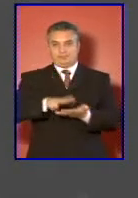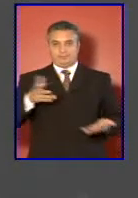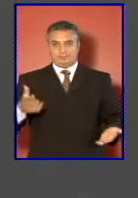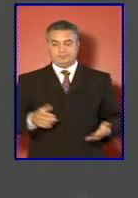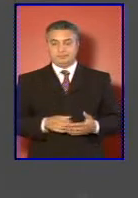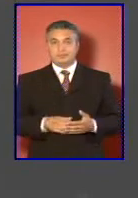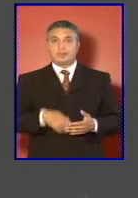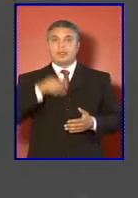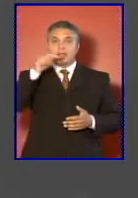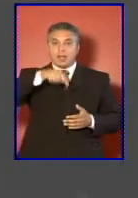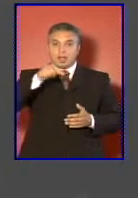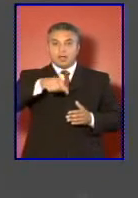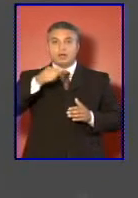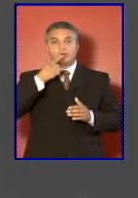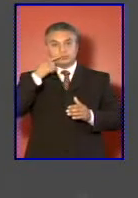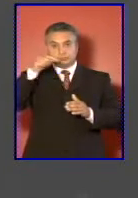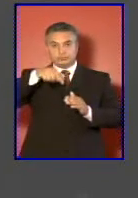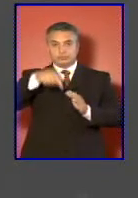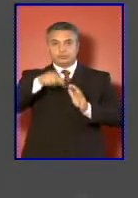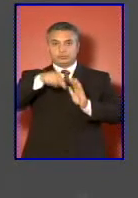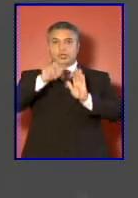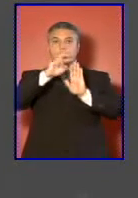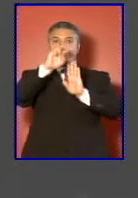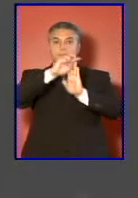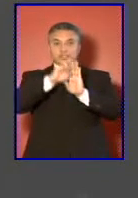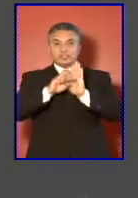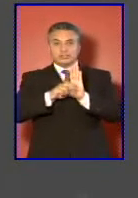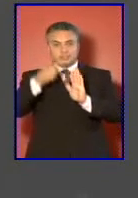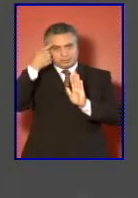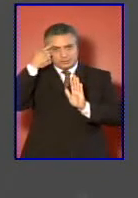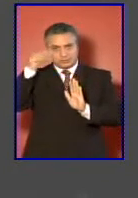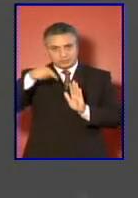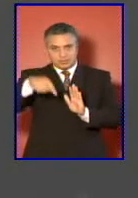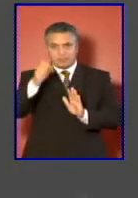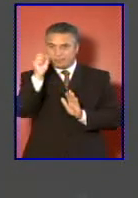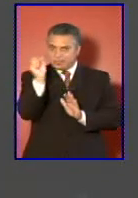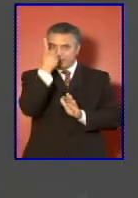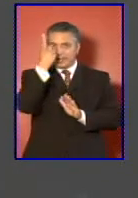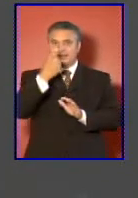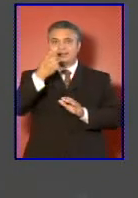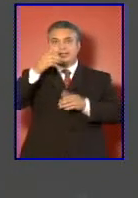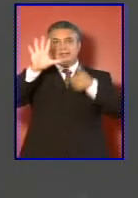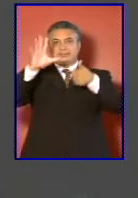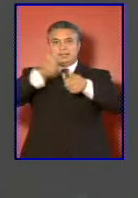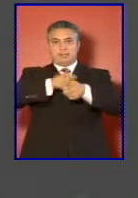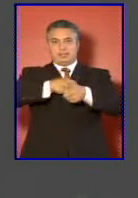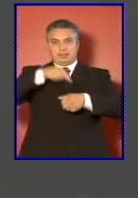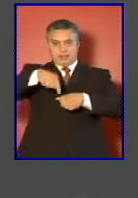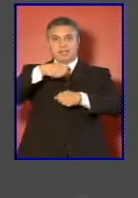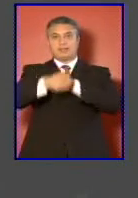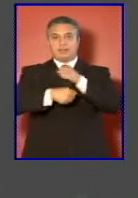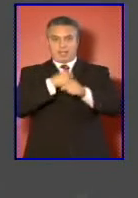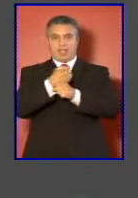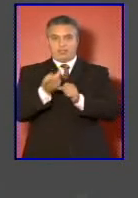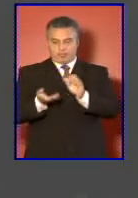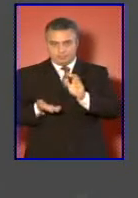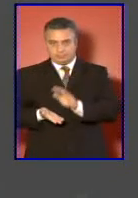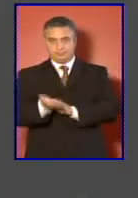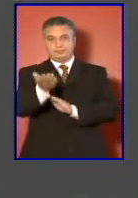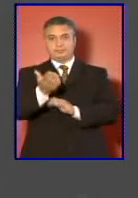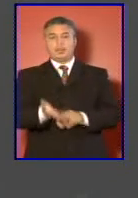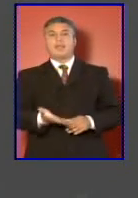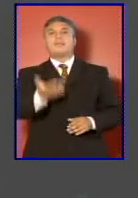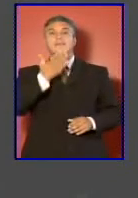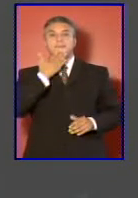Proyectamos enviar dicho proyecto durante el primer semestre de este año. También hemos